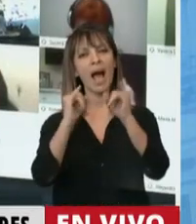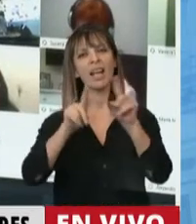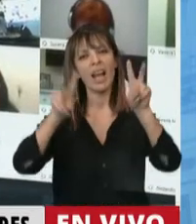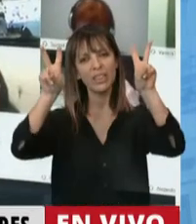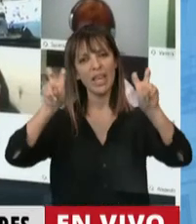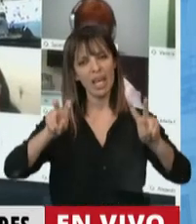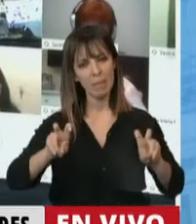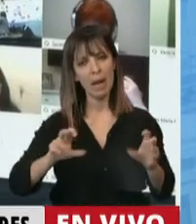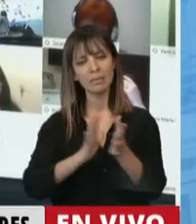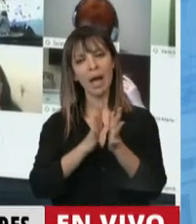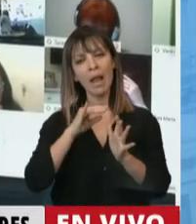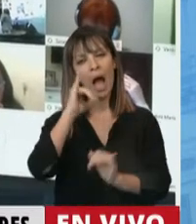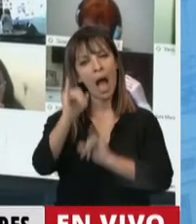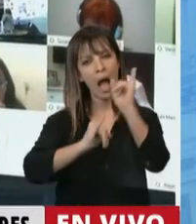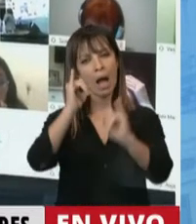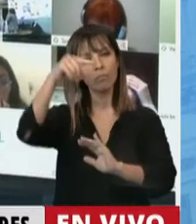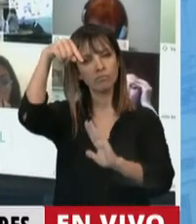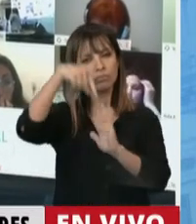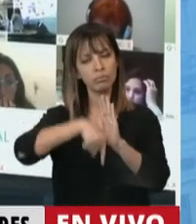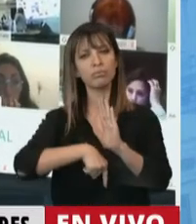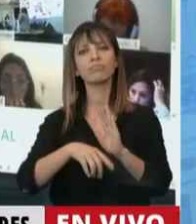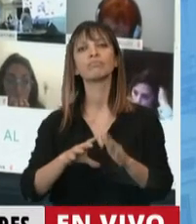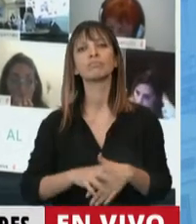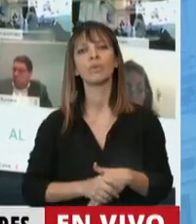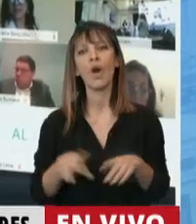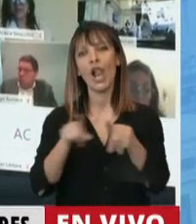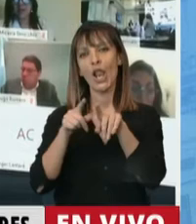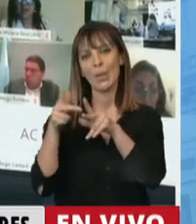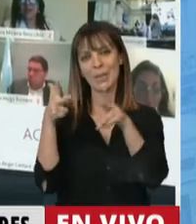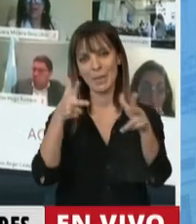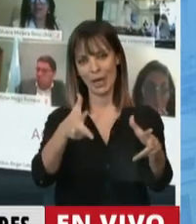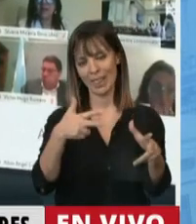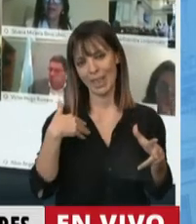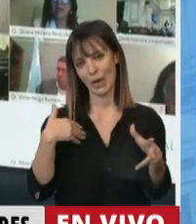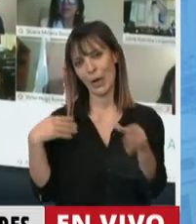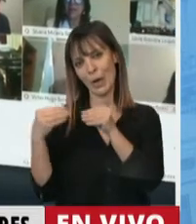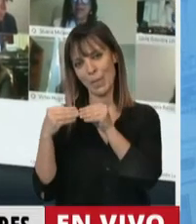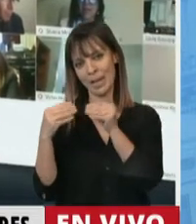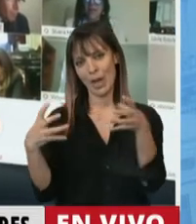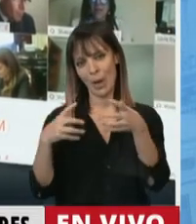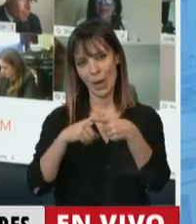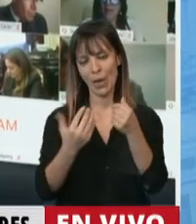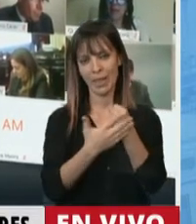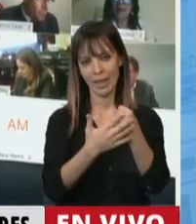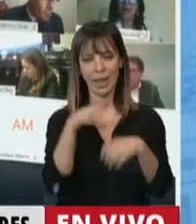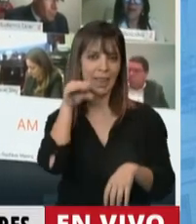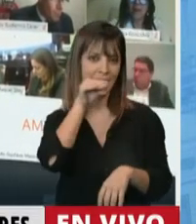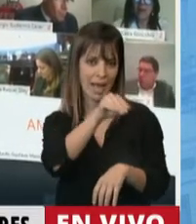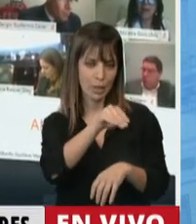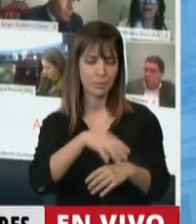que refuercen lo que ya ha dicho mi compañero del Frente de Izquierda, Nicolás del Caño,